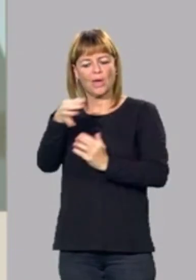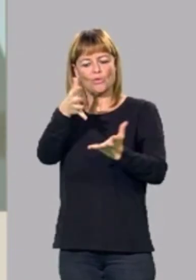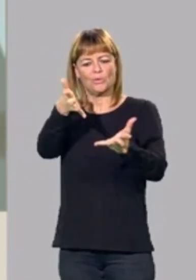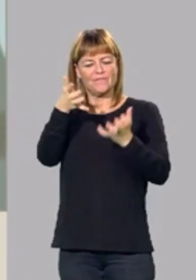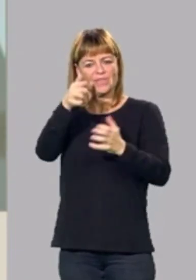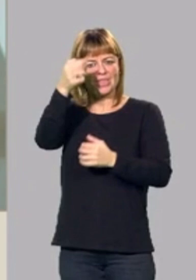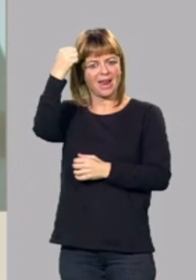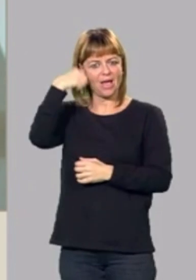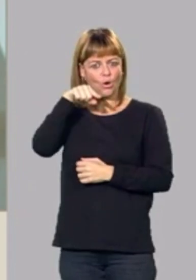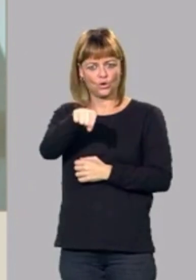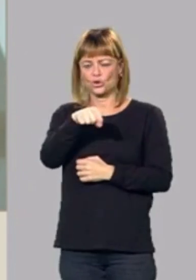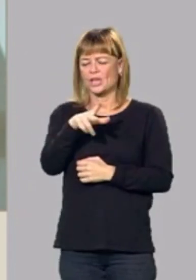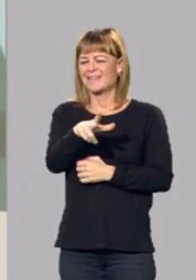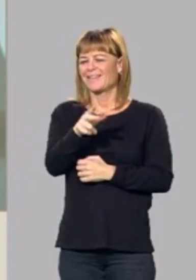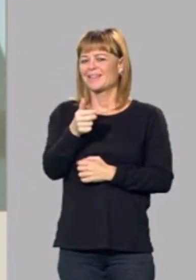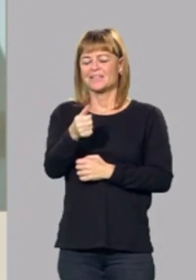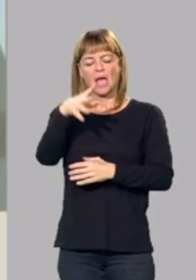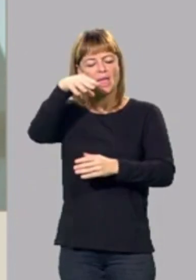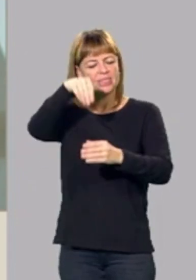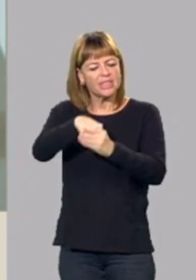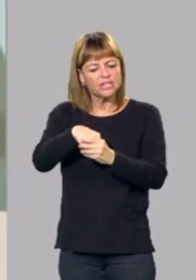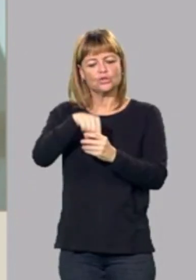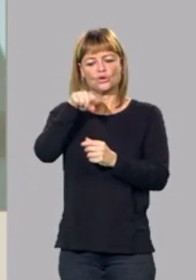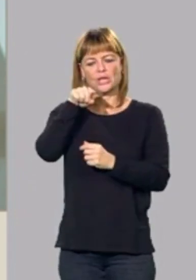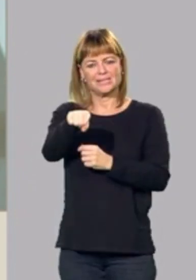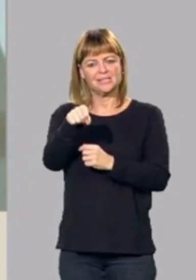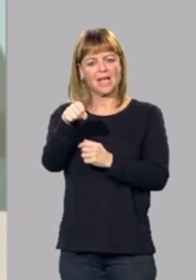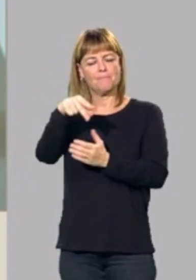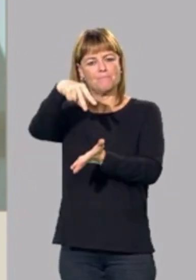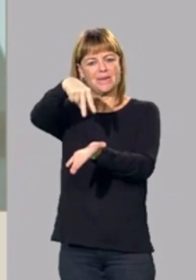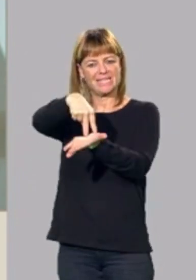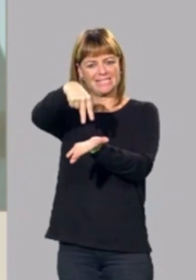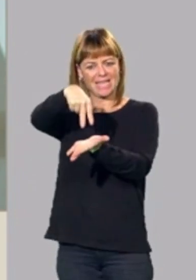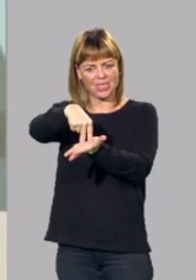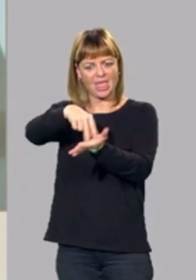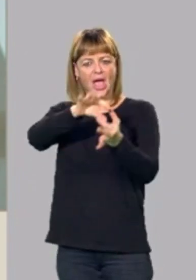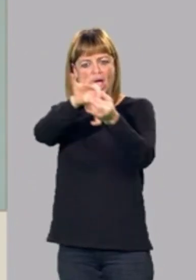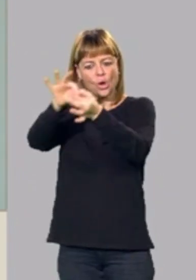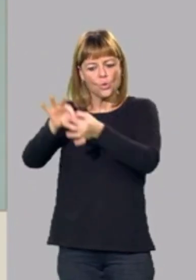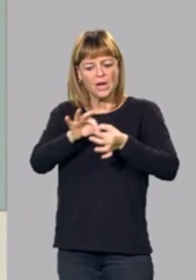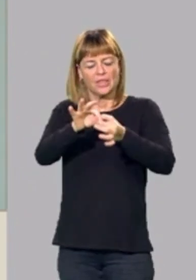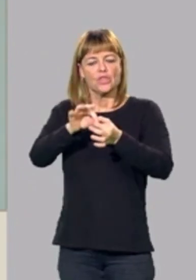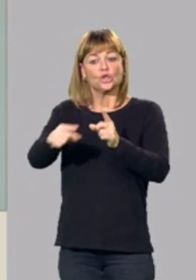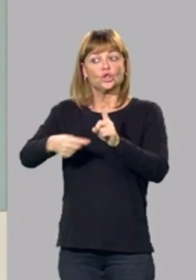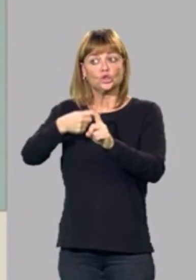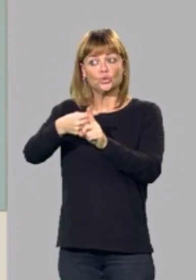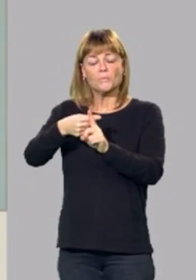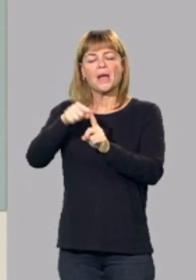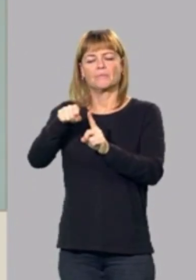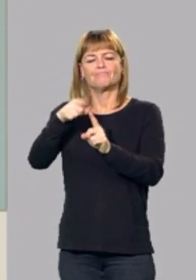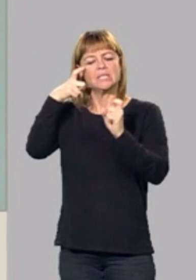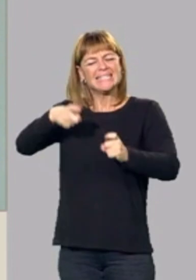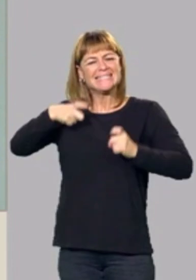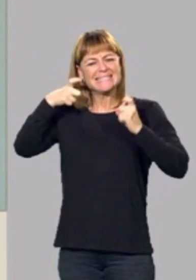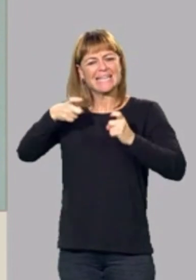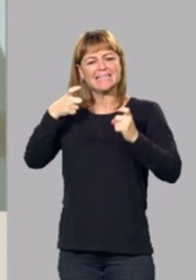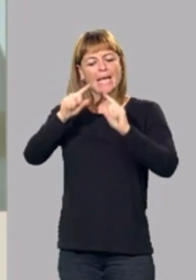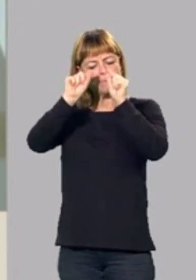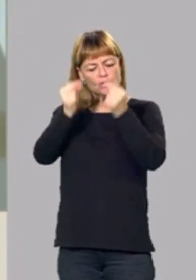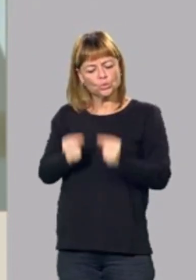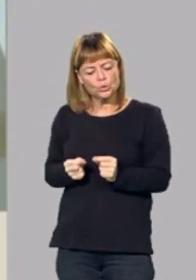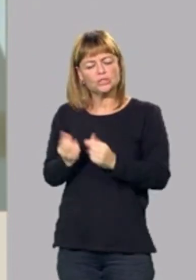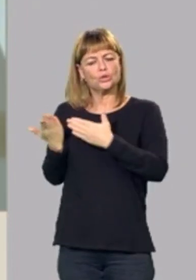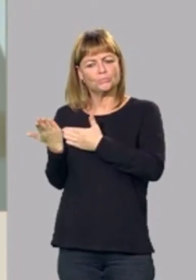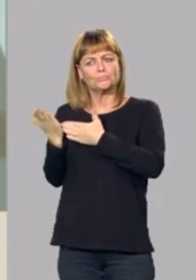Desde luego Chunta Aragonesista dentro de esa presencia en la coalición Sumar vamos a intentar que existan esos presupuestos